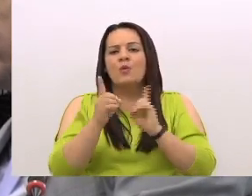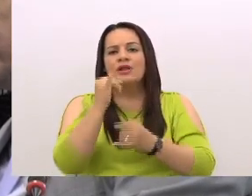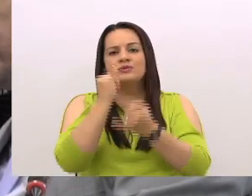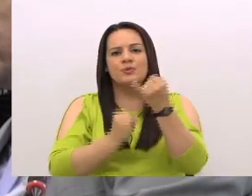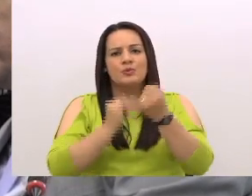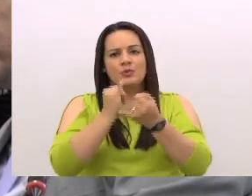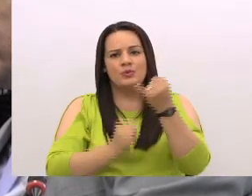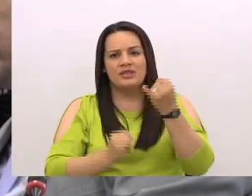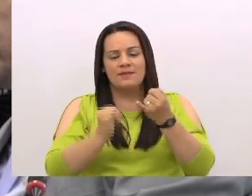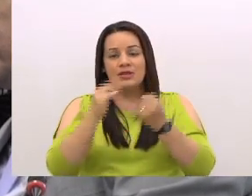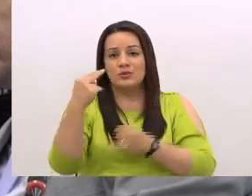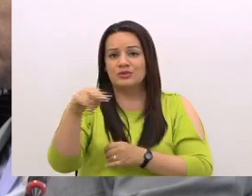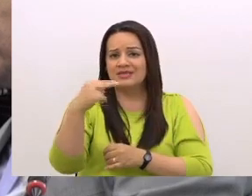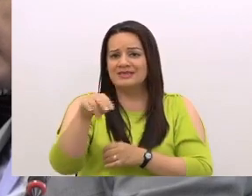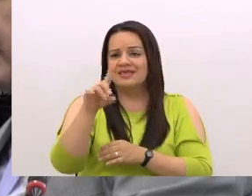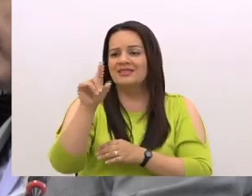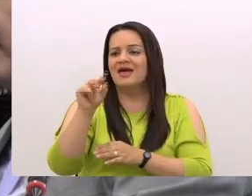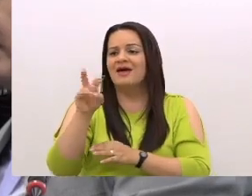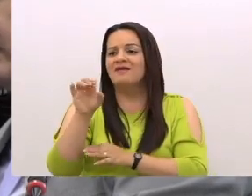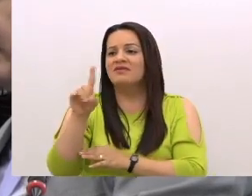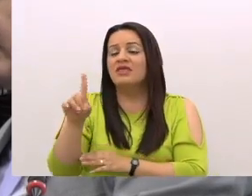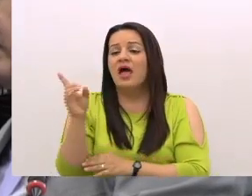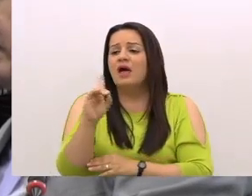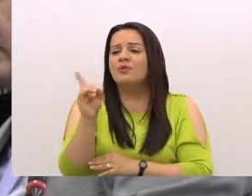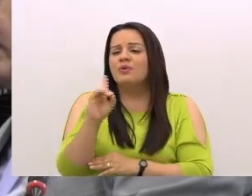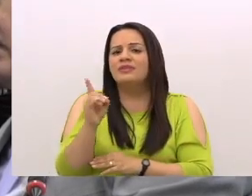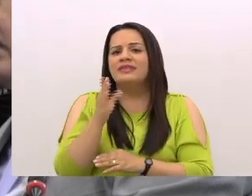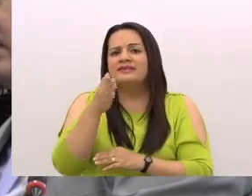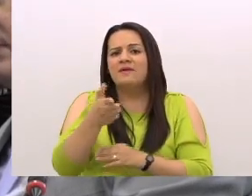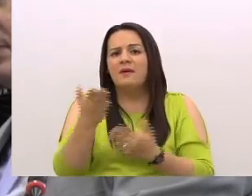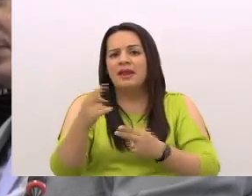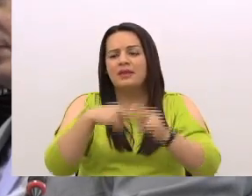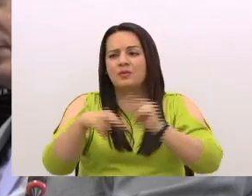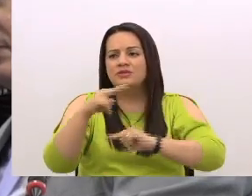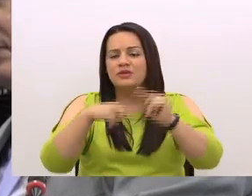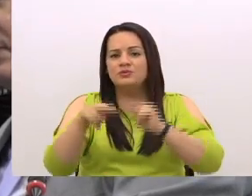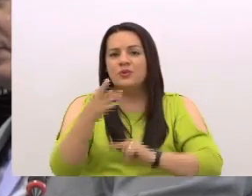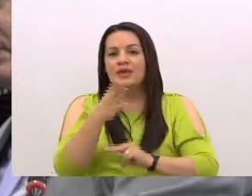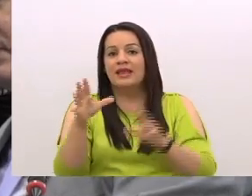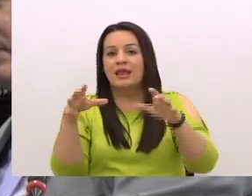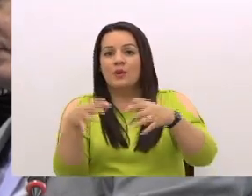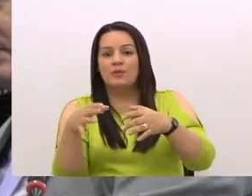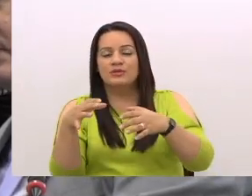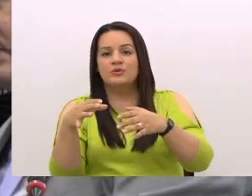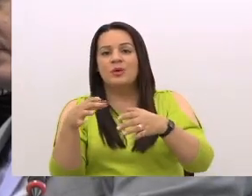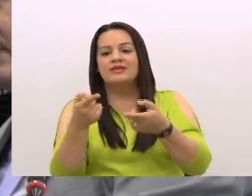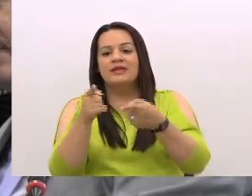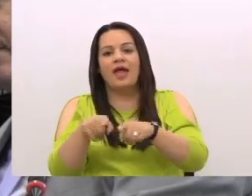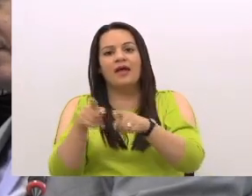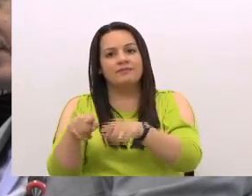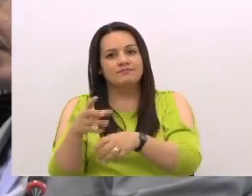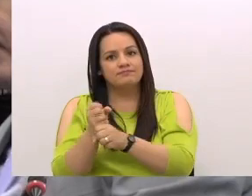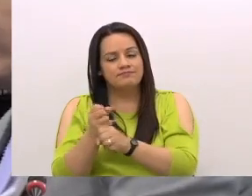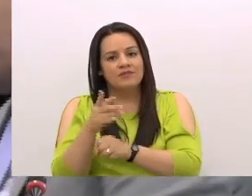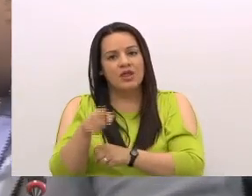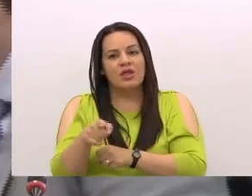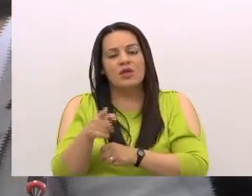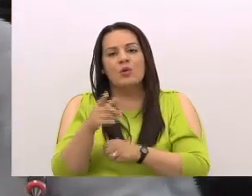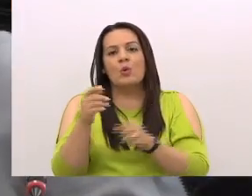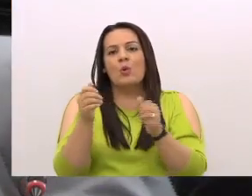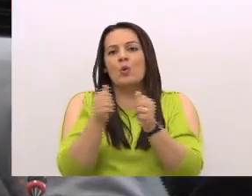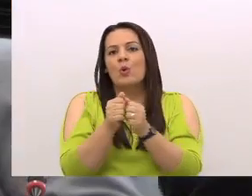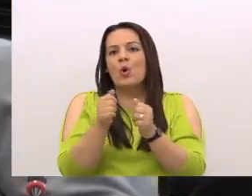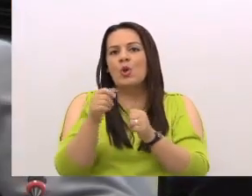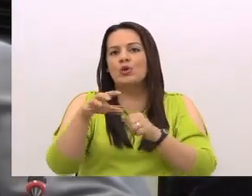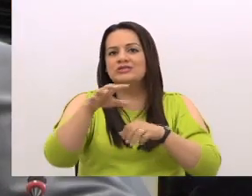¿Y también hacia dónde se encamina la negociación que en la Comisión se está llevando a cabo tanto con los